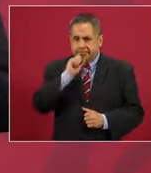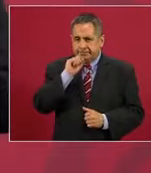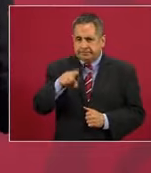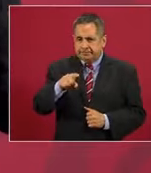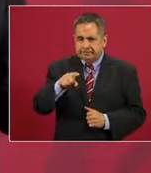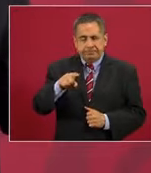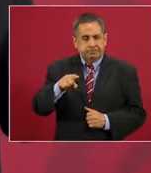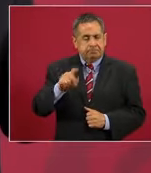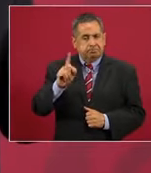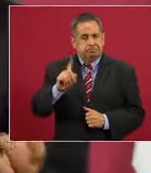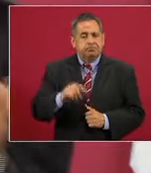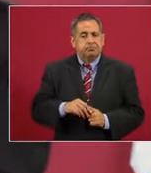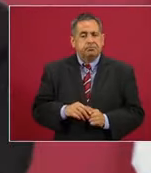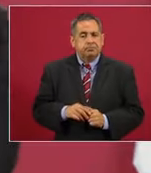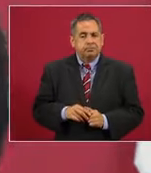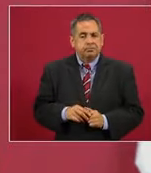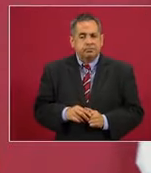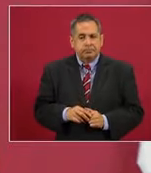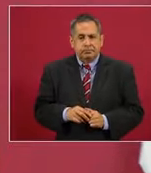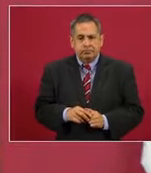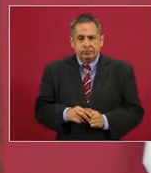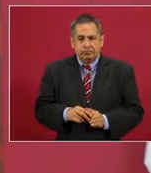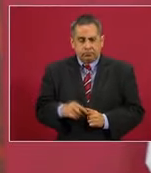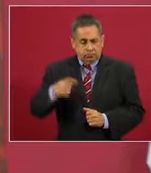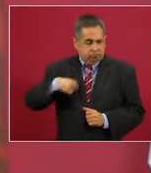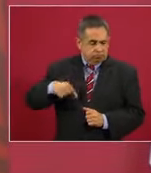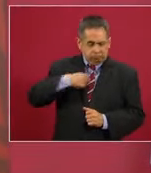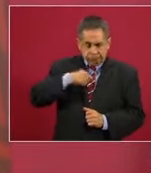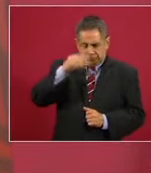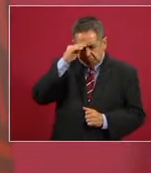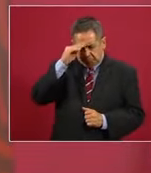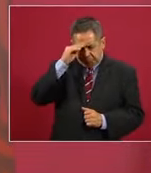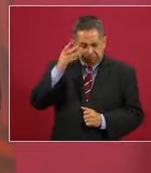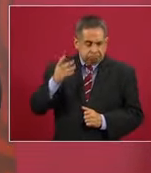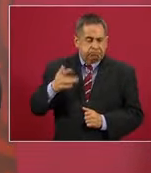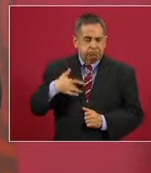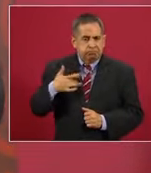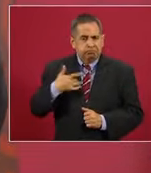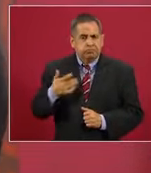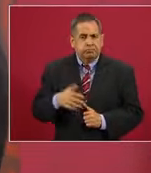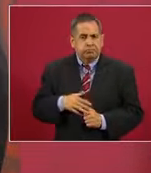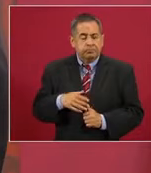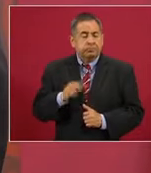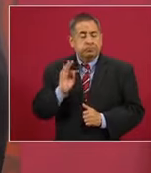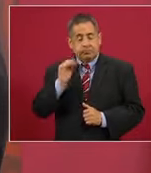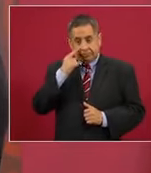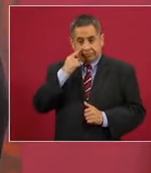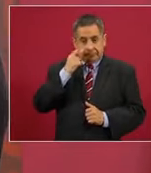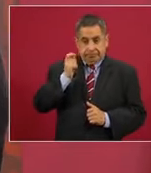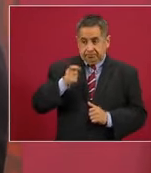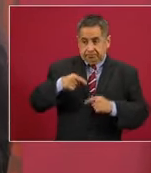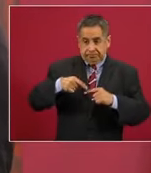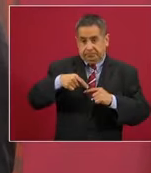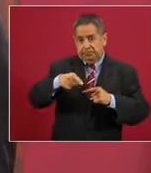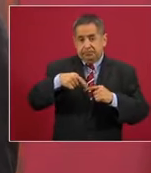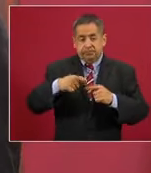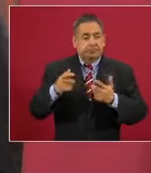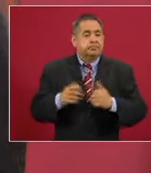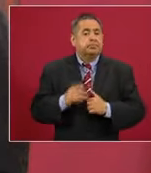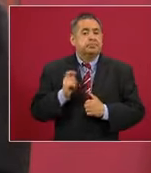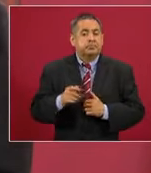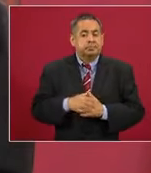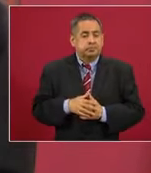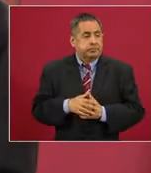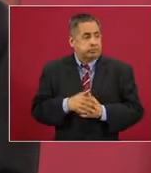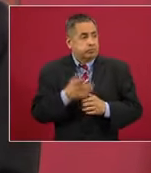procurar que ahora que tenemos menos